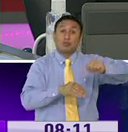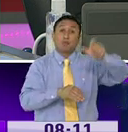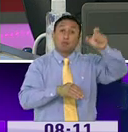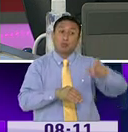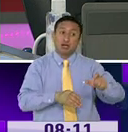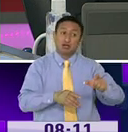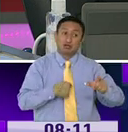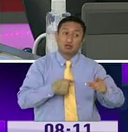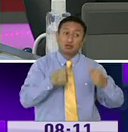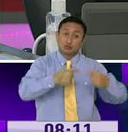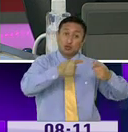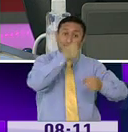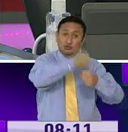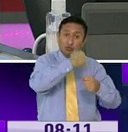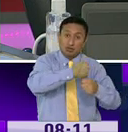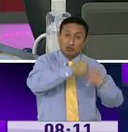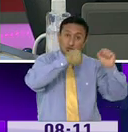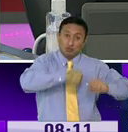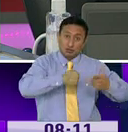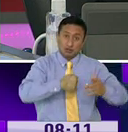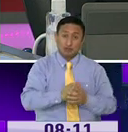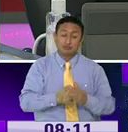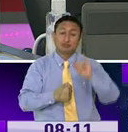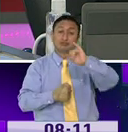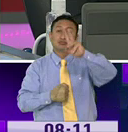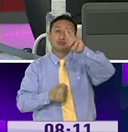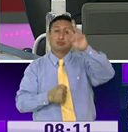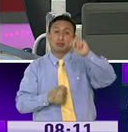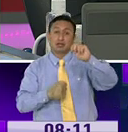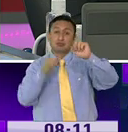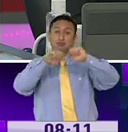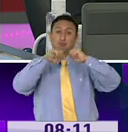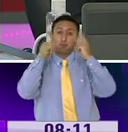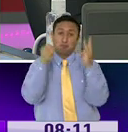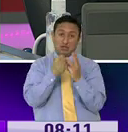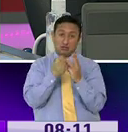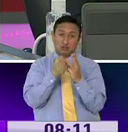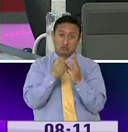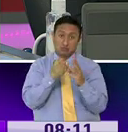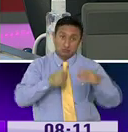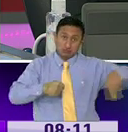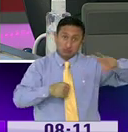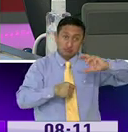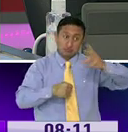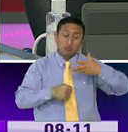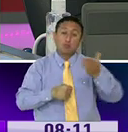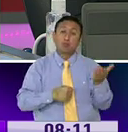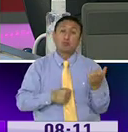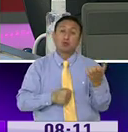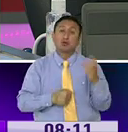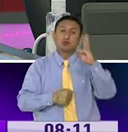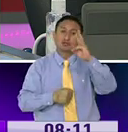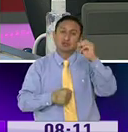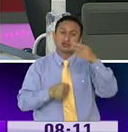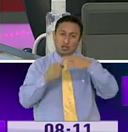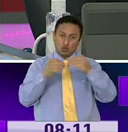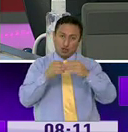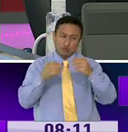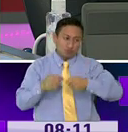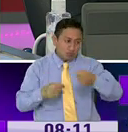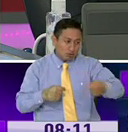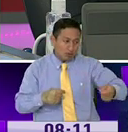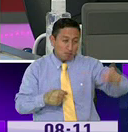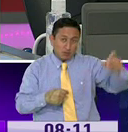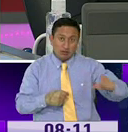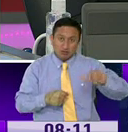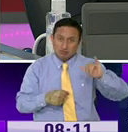trabajar el día a día para disfrutarse. Para eso Iván Granda, desde el MIES, está entregando bonos de 60 dólares para que la